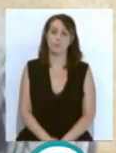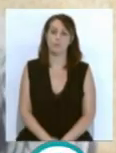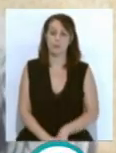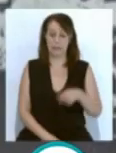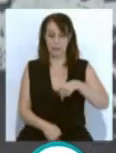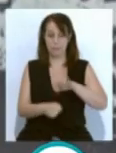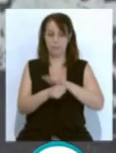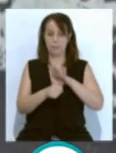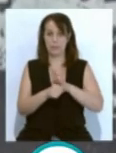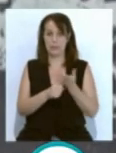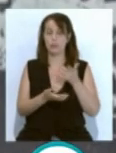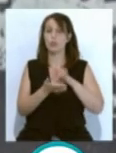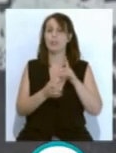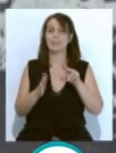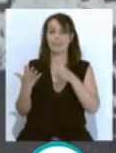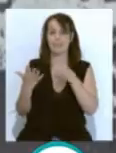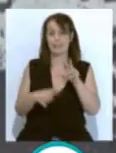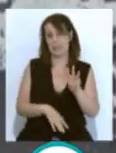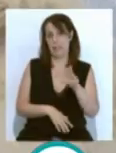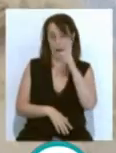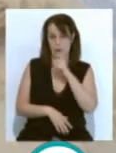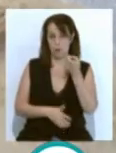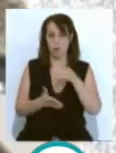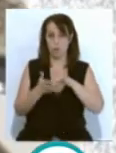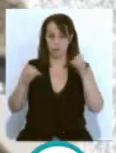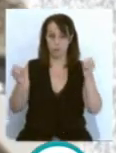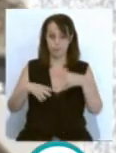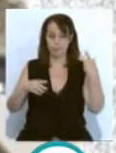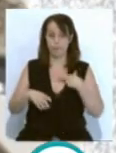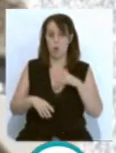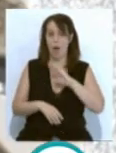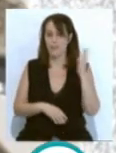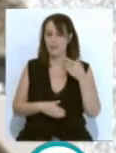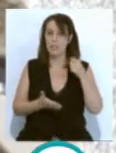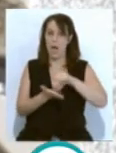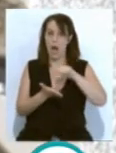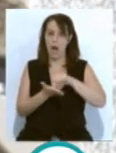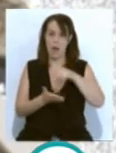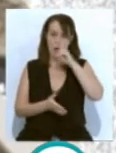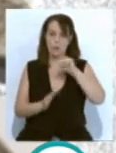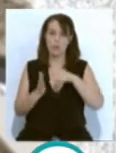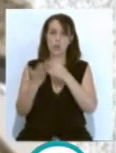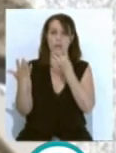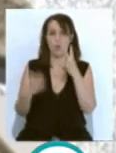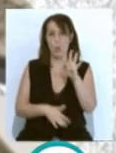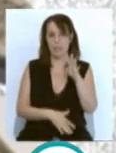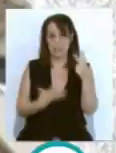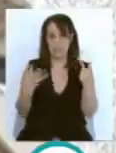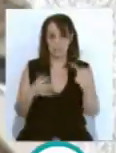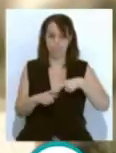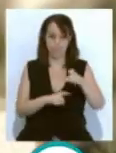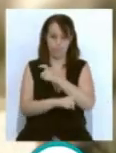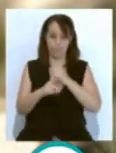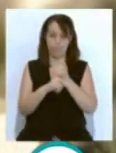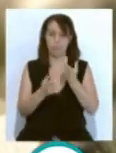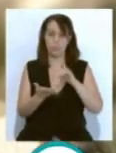Este martes se cumplen 73 años de la explosión que asoló parte de la ciudad en 1947, un aniversario que se ha